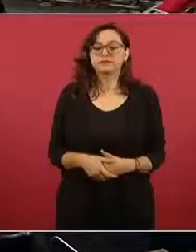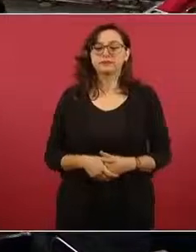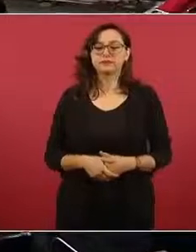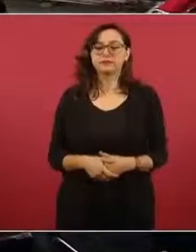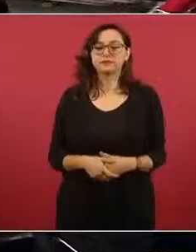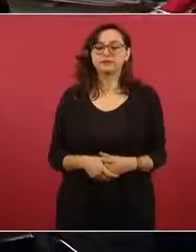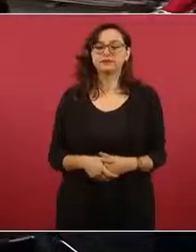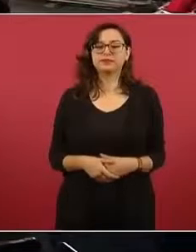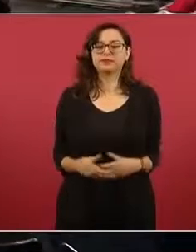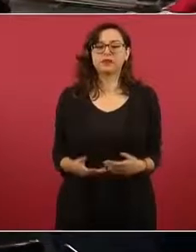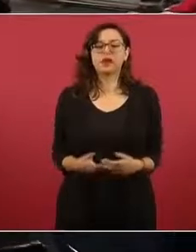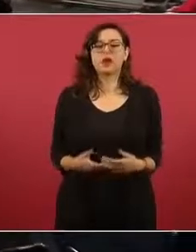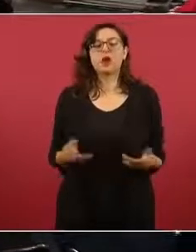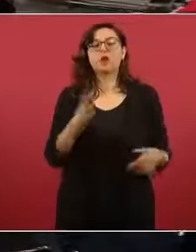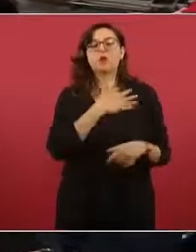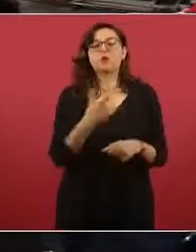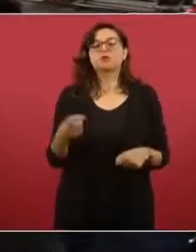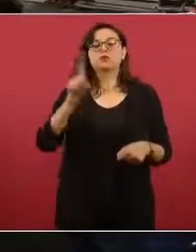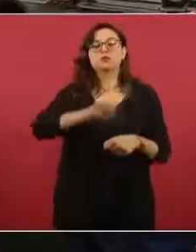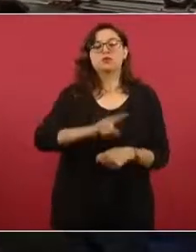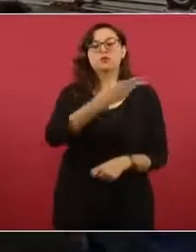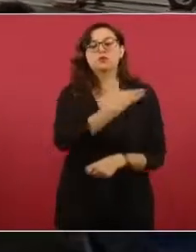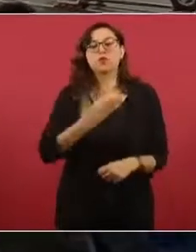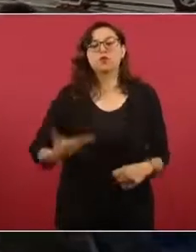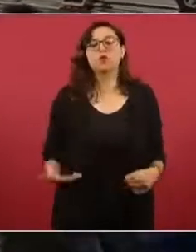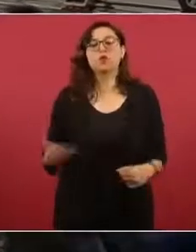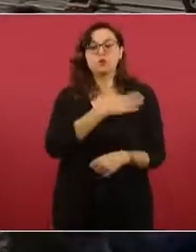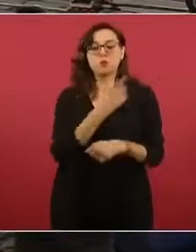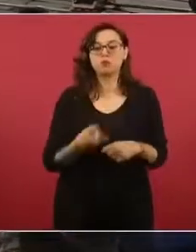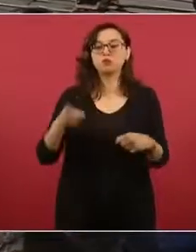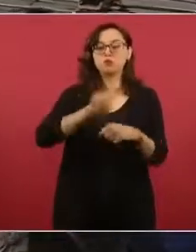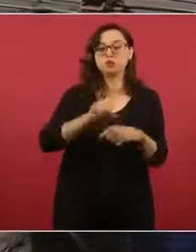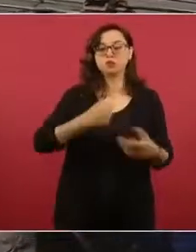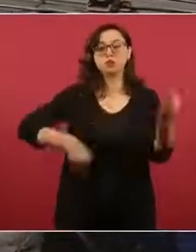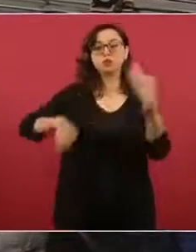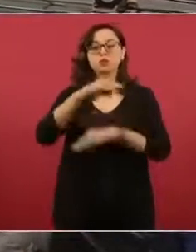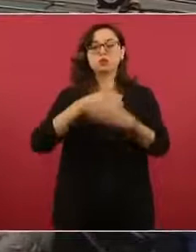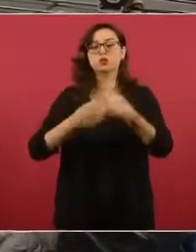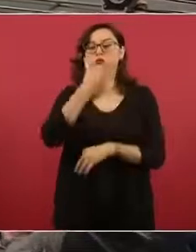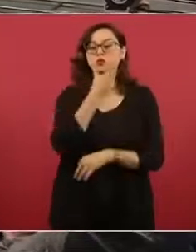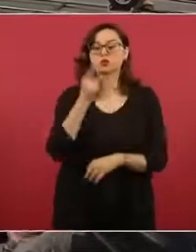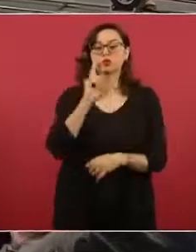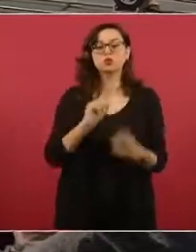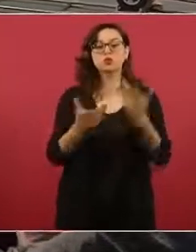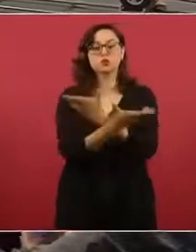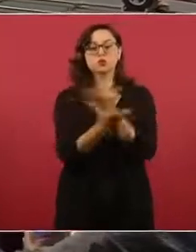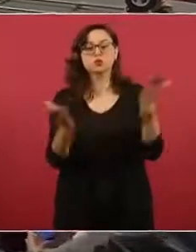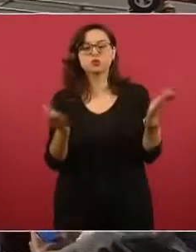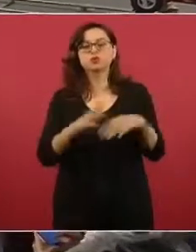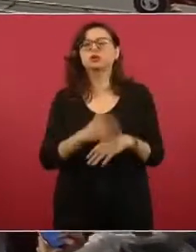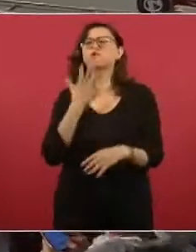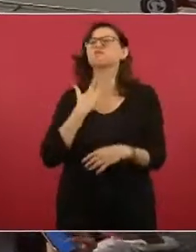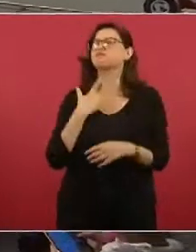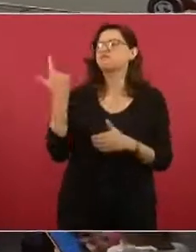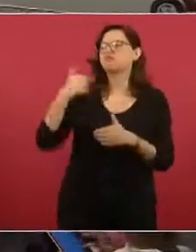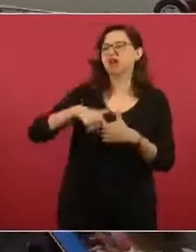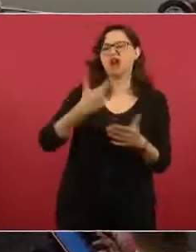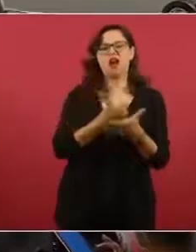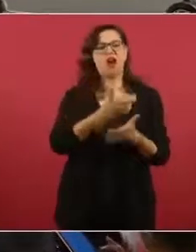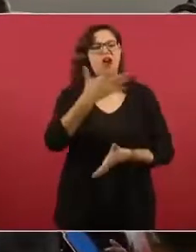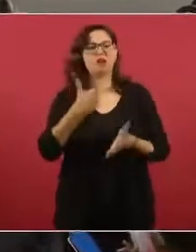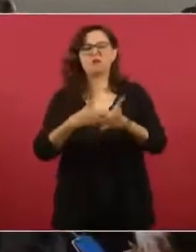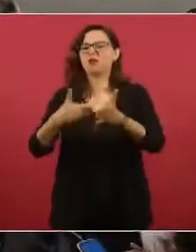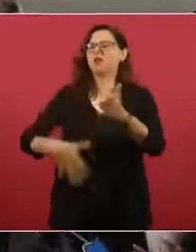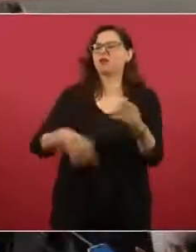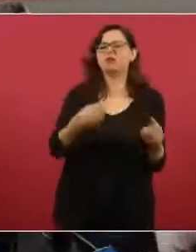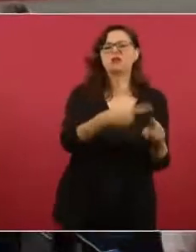Buenos días, señor presidente, muy buenos días a todas y a todos ustedes quienes quieren el precio de los combustibles. Tenemos que con corte el nuevo de